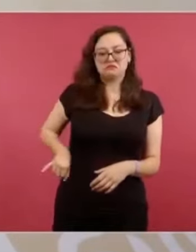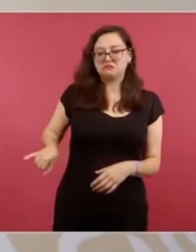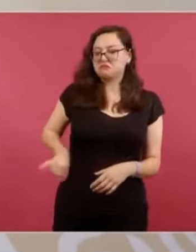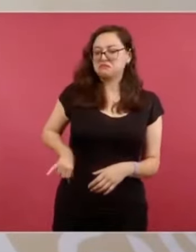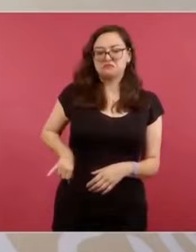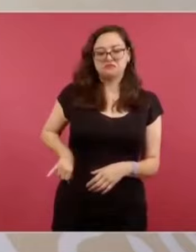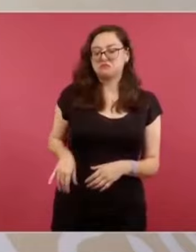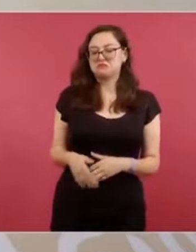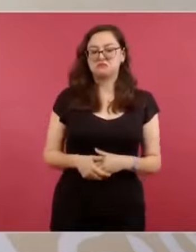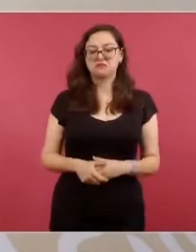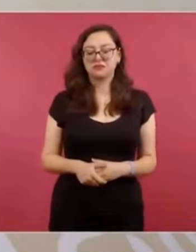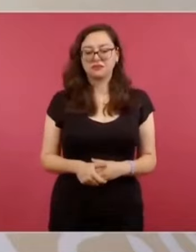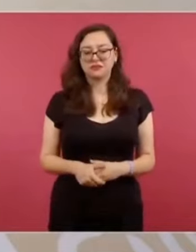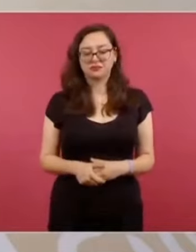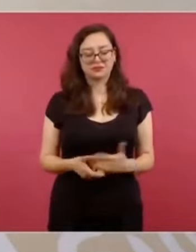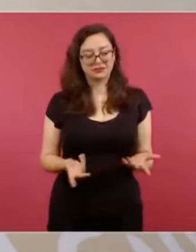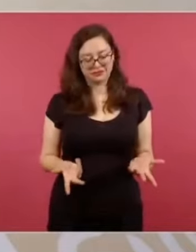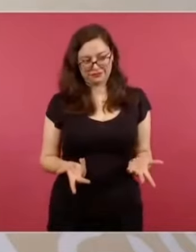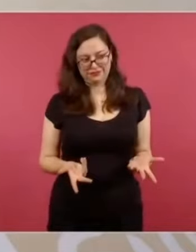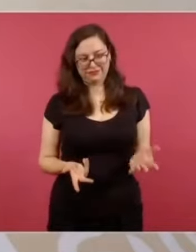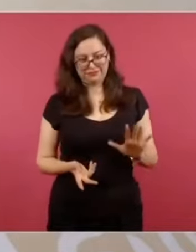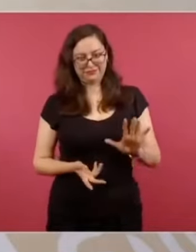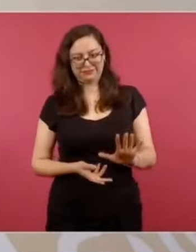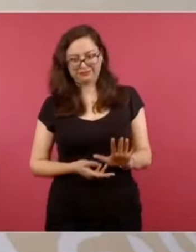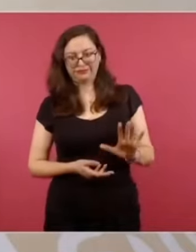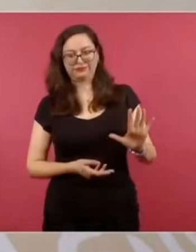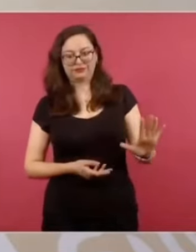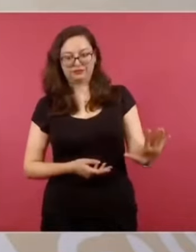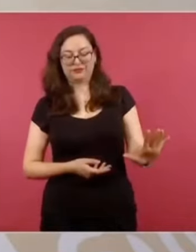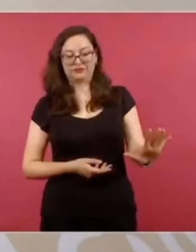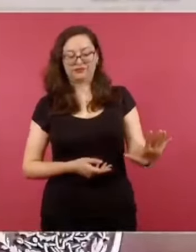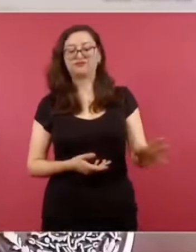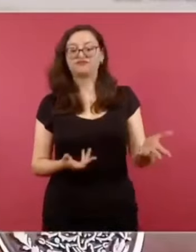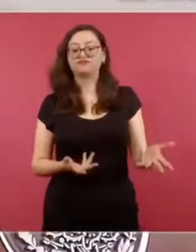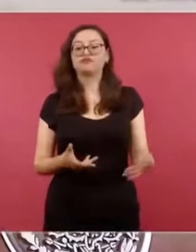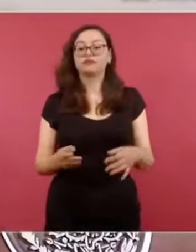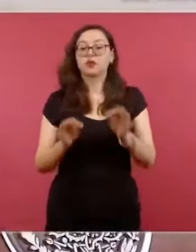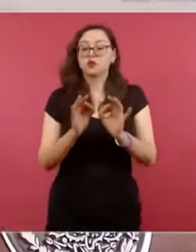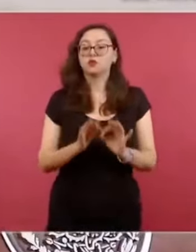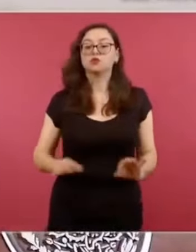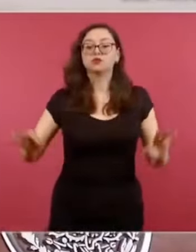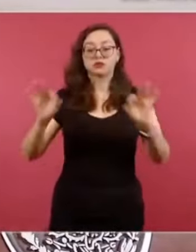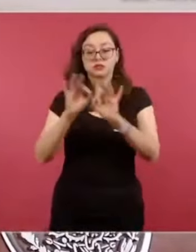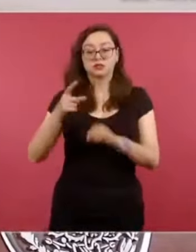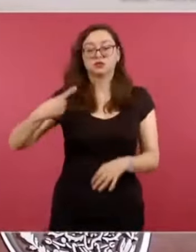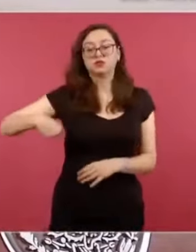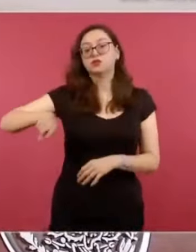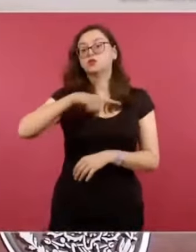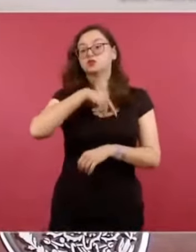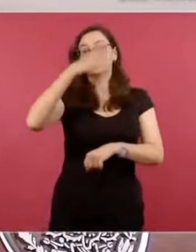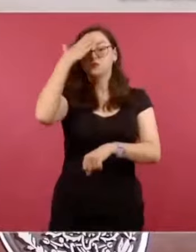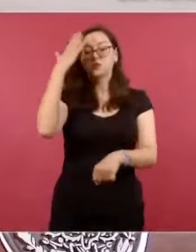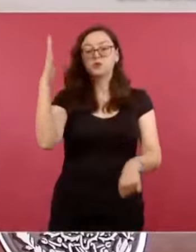Entonces, por eso no permitamos la corrupción y